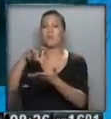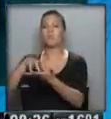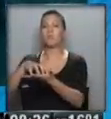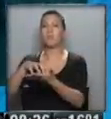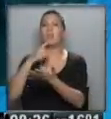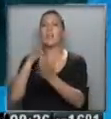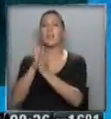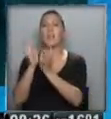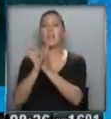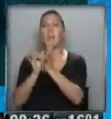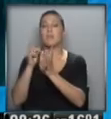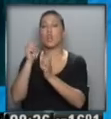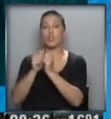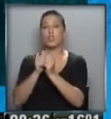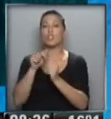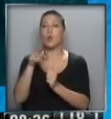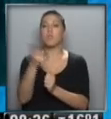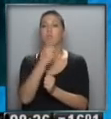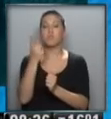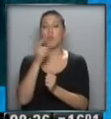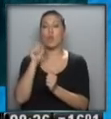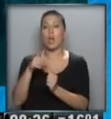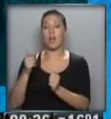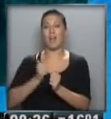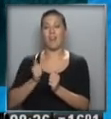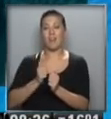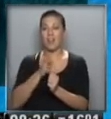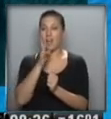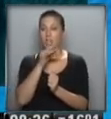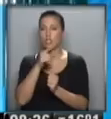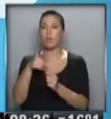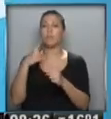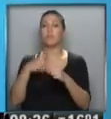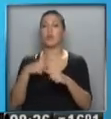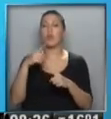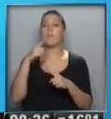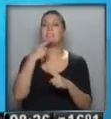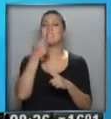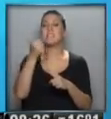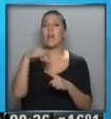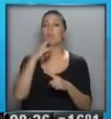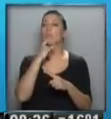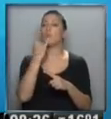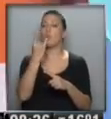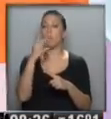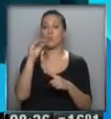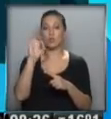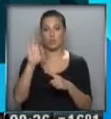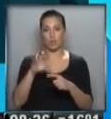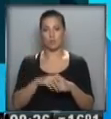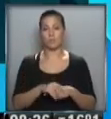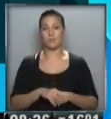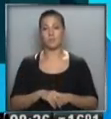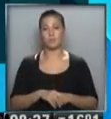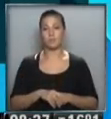Rosario en la que fueron fusilados 14 guerrilleros del ERP, liderado por Mario Roberto Santucci. El Consejo